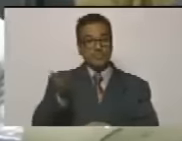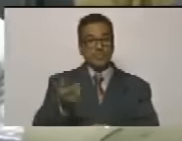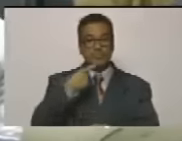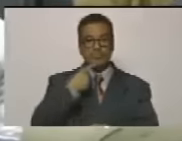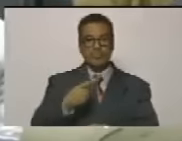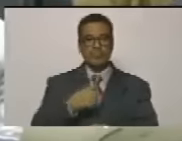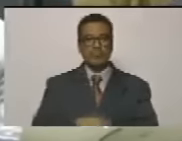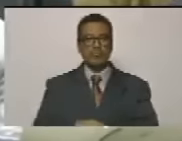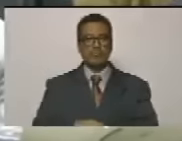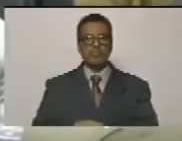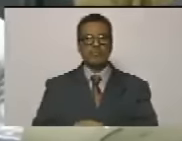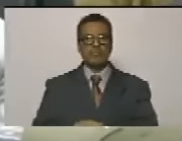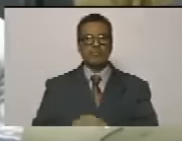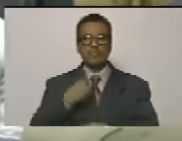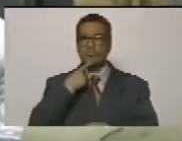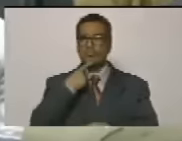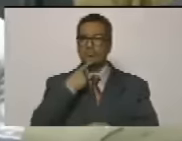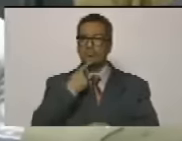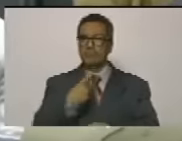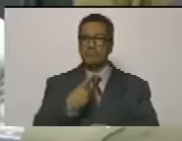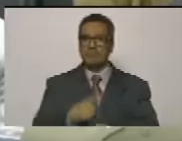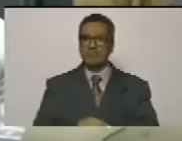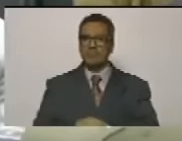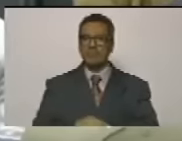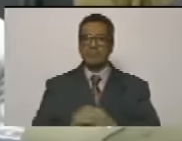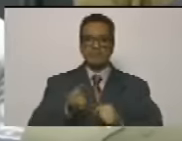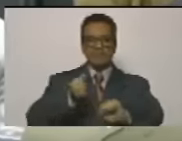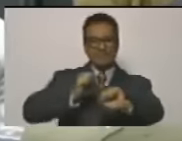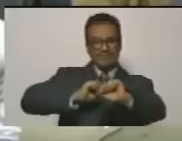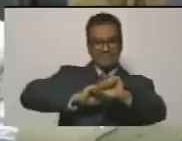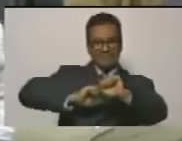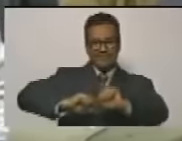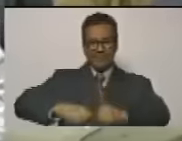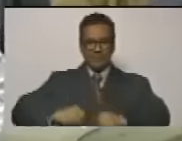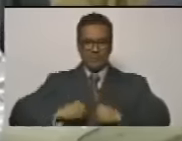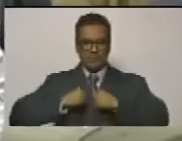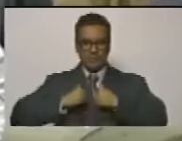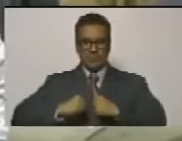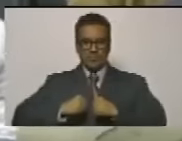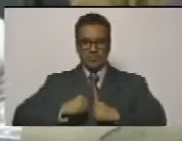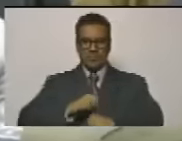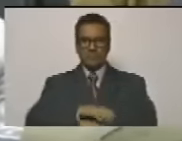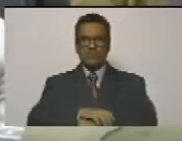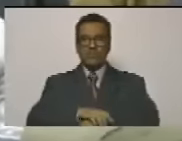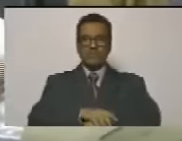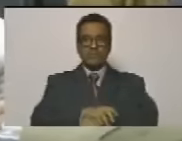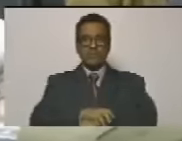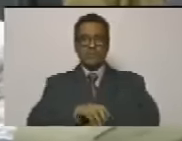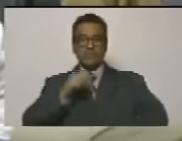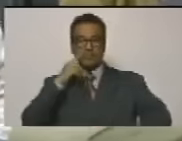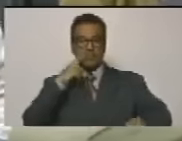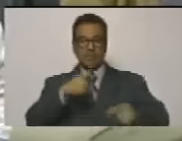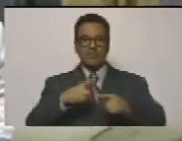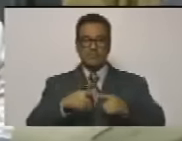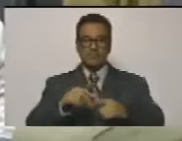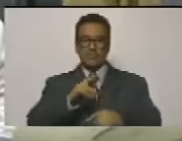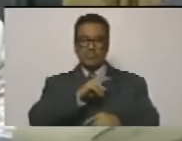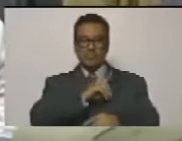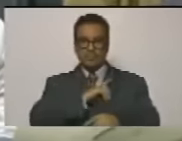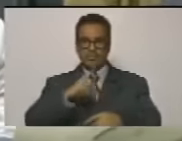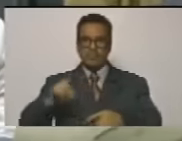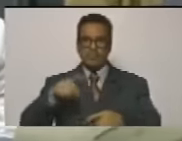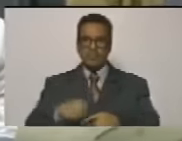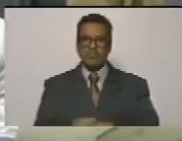destacar que manifestó su rechazo contundente a la violación de los derechos